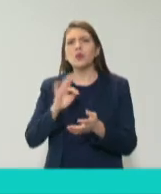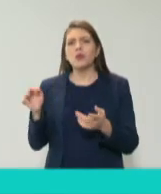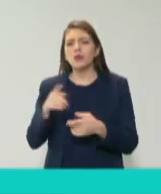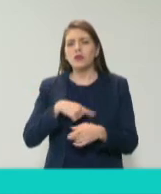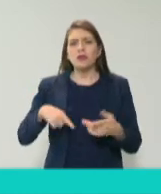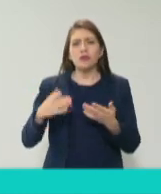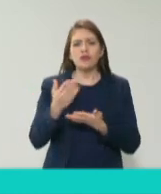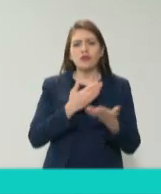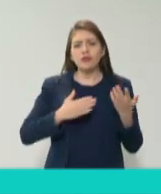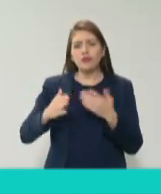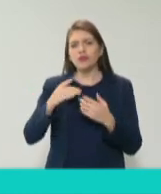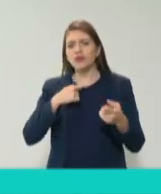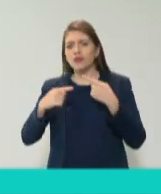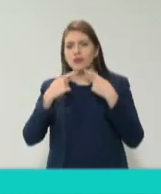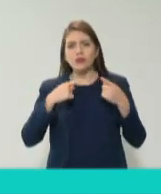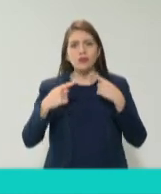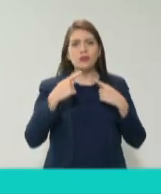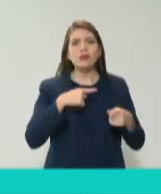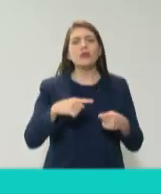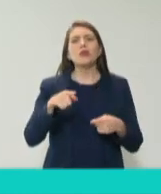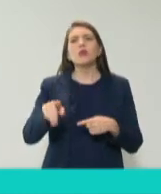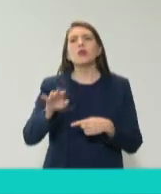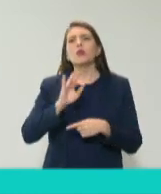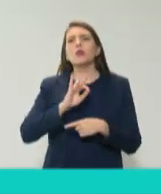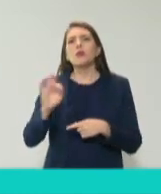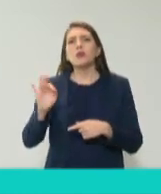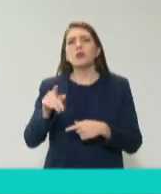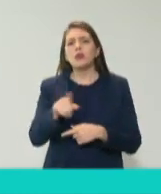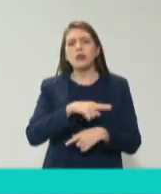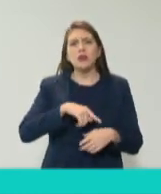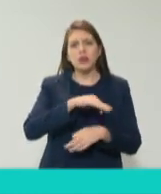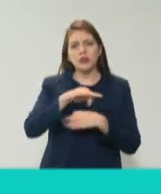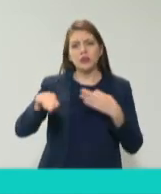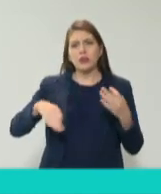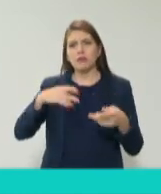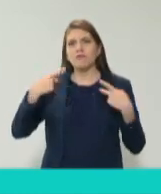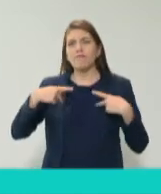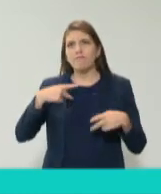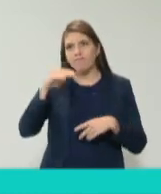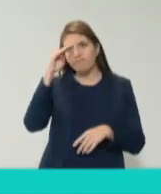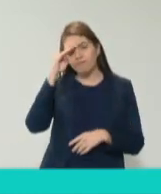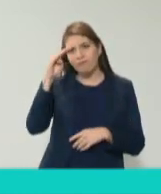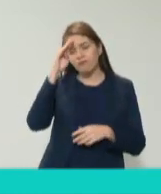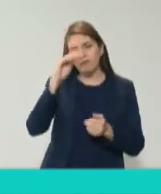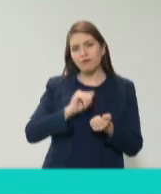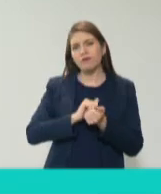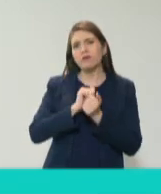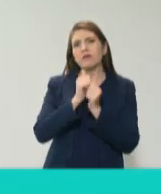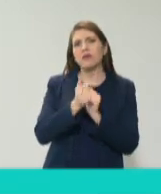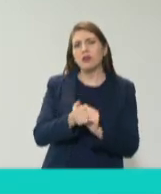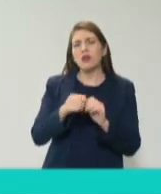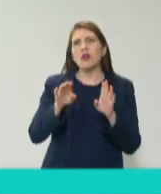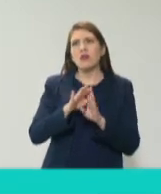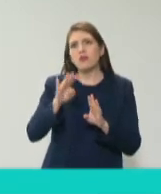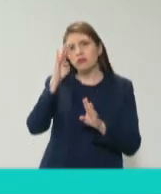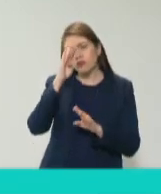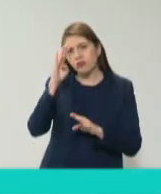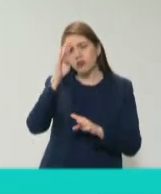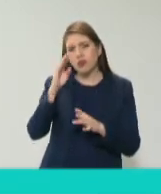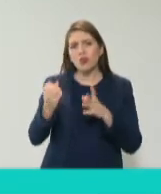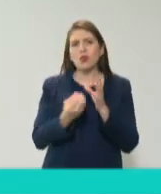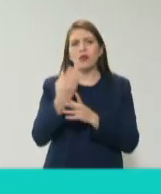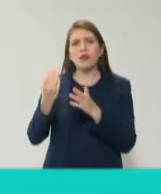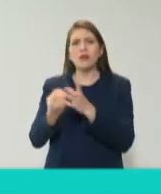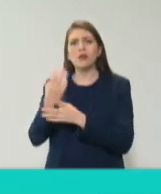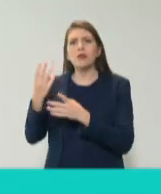siempre pues permiten que todos reflexionemos que todas reflexionemos que nos vayamos con nuevas ideas y que nos vayamos